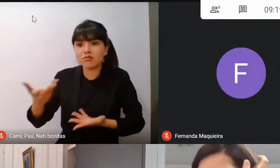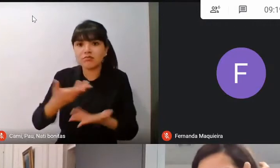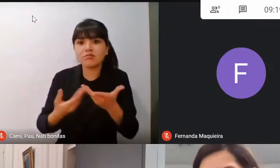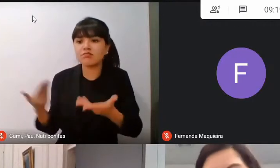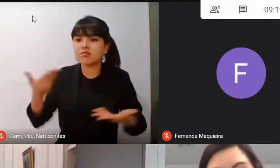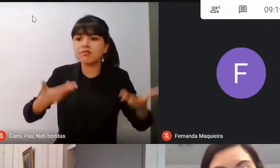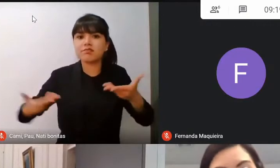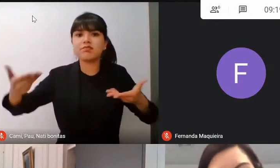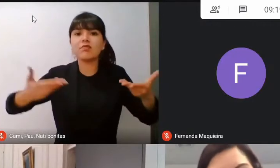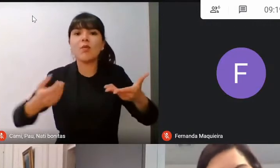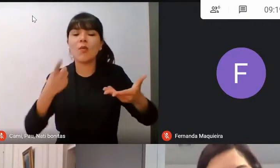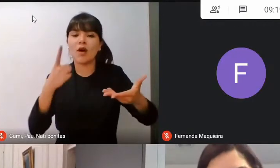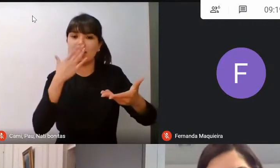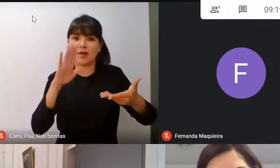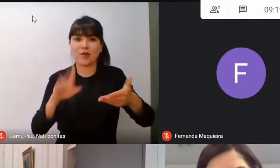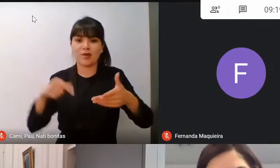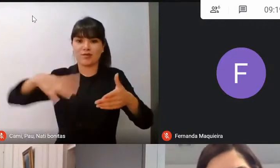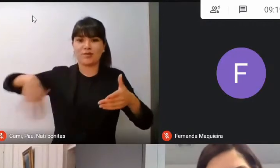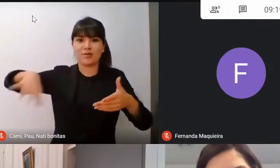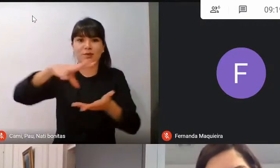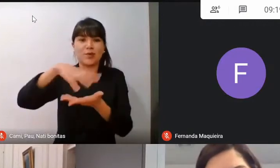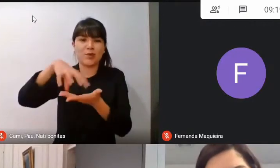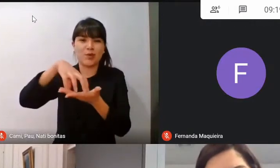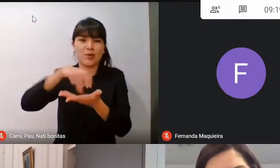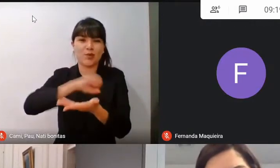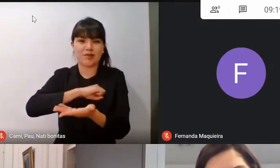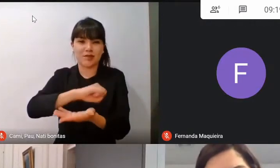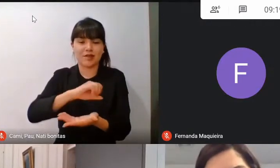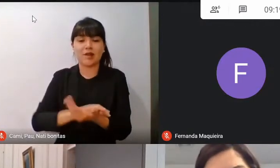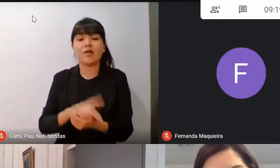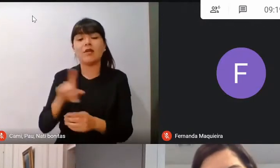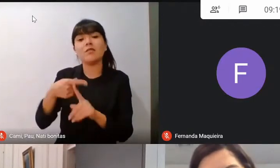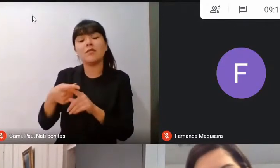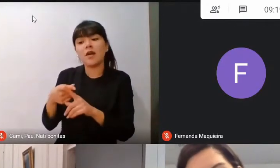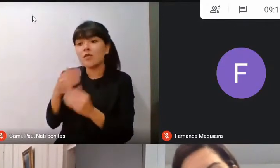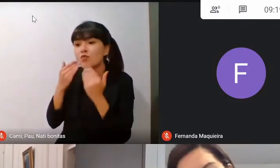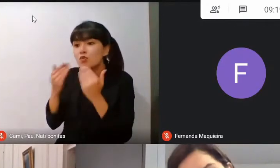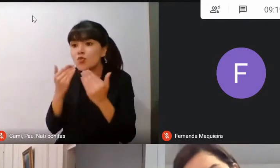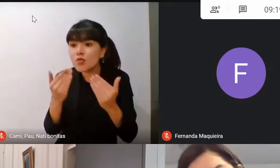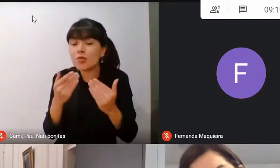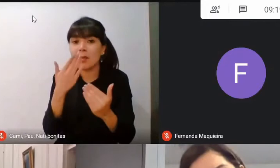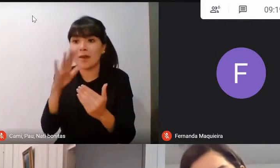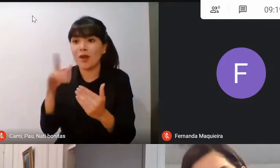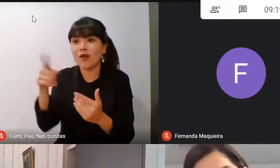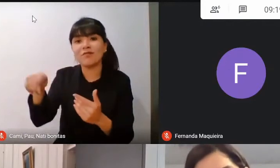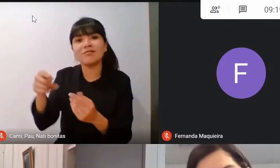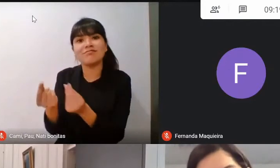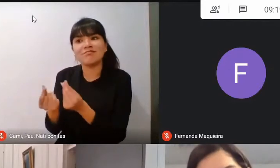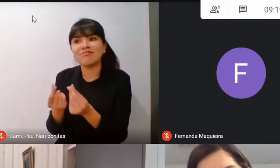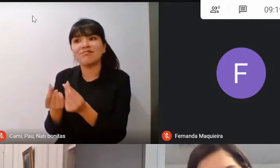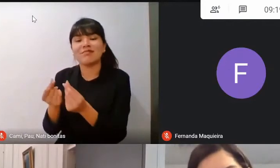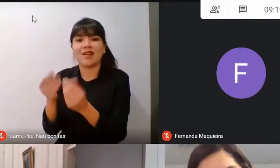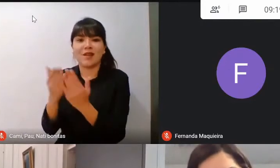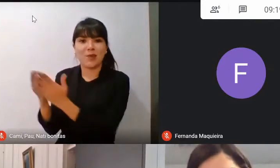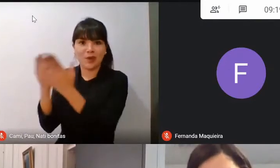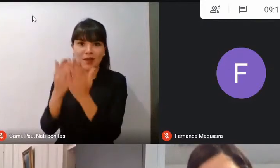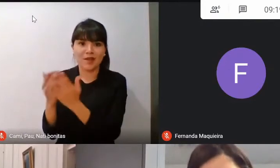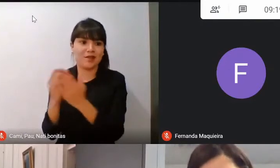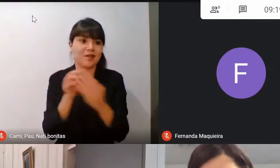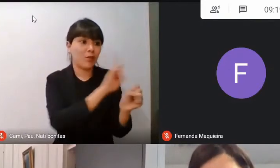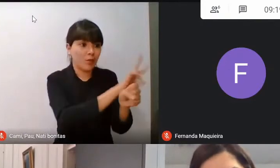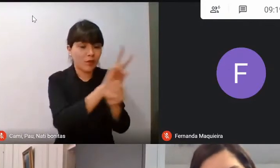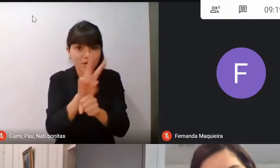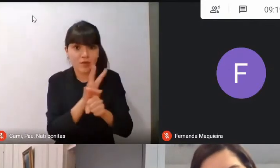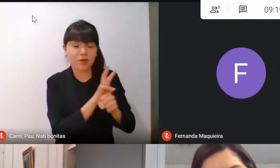principalmente que nos beneficiemos los estudiantes los profesores los directivos los